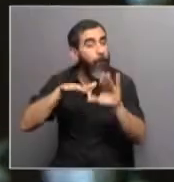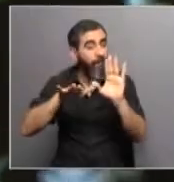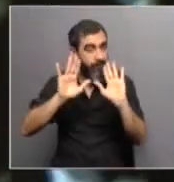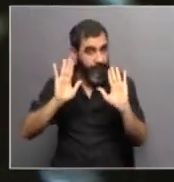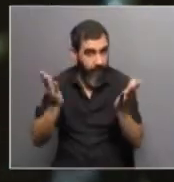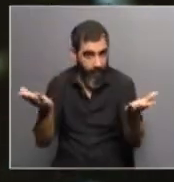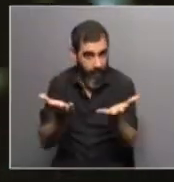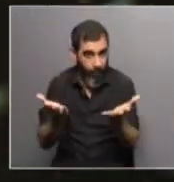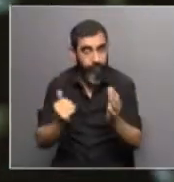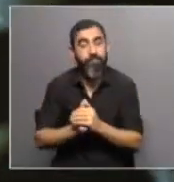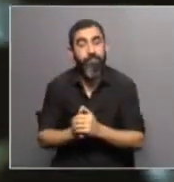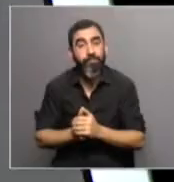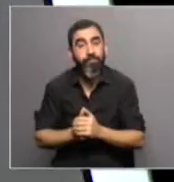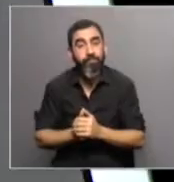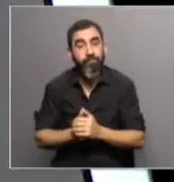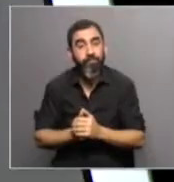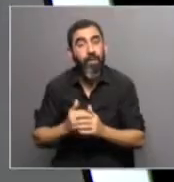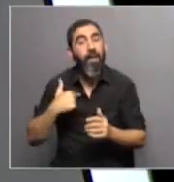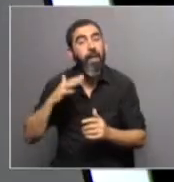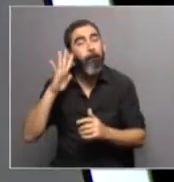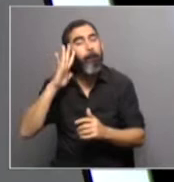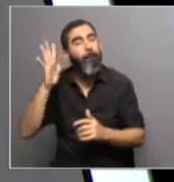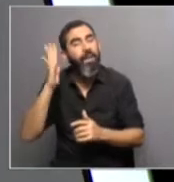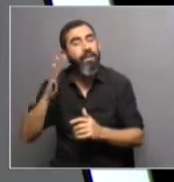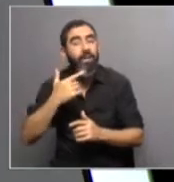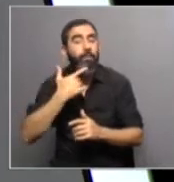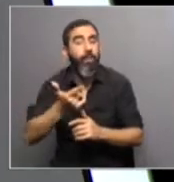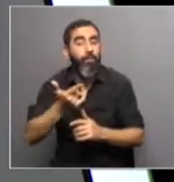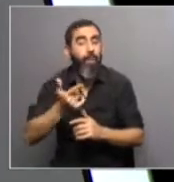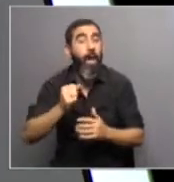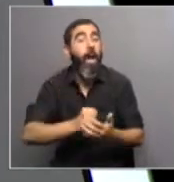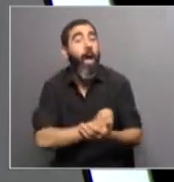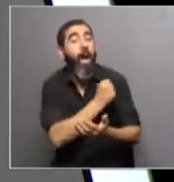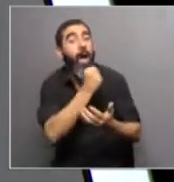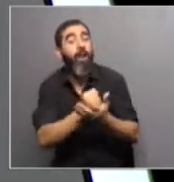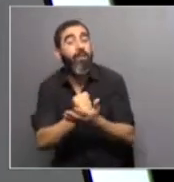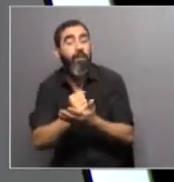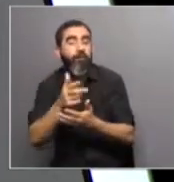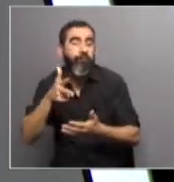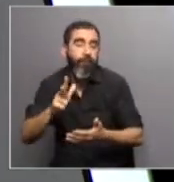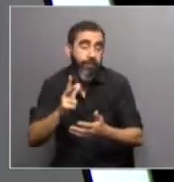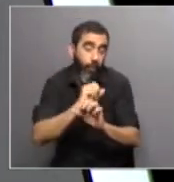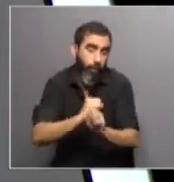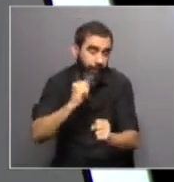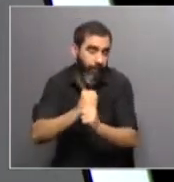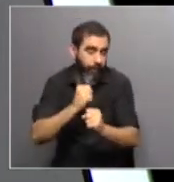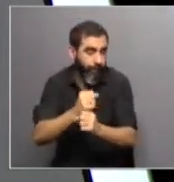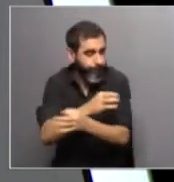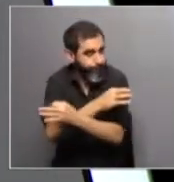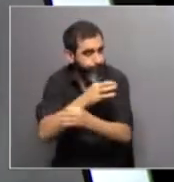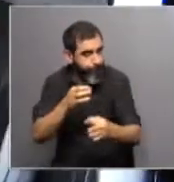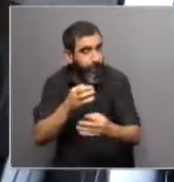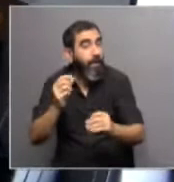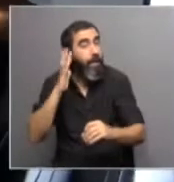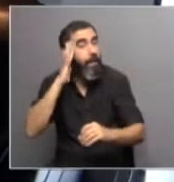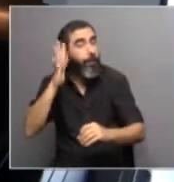el escenario de hoy. Con lo que se prevé para un periodo que vos ya me dirás hasta cuándo se puede trabajar con cierta certeza. ¿Qué